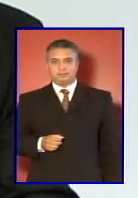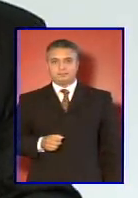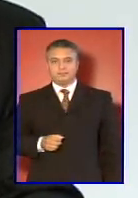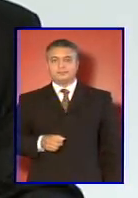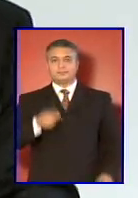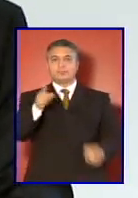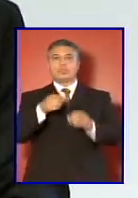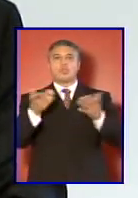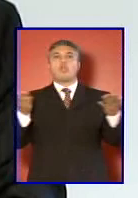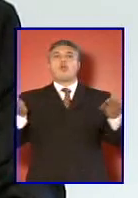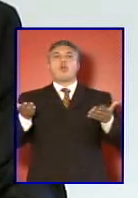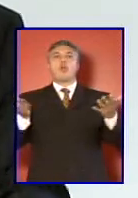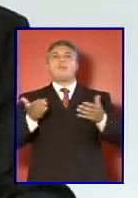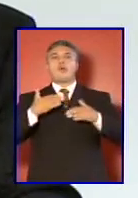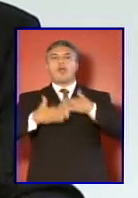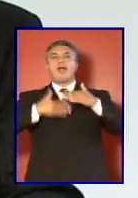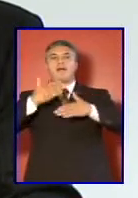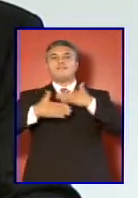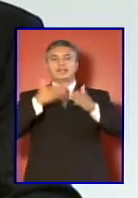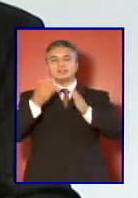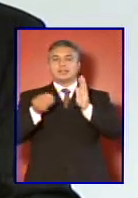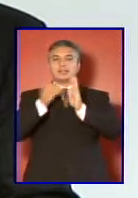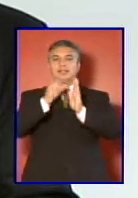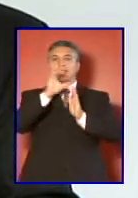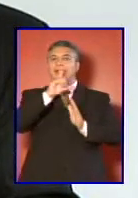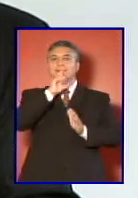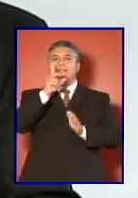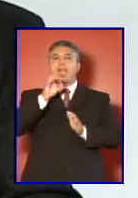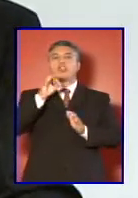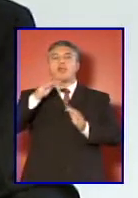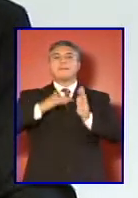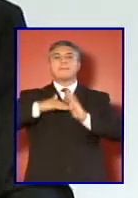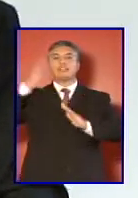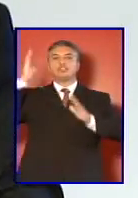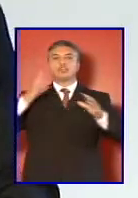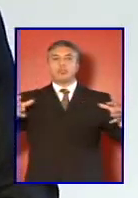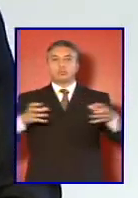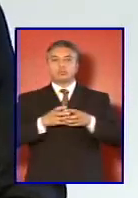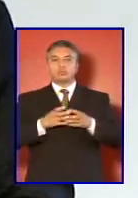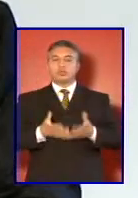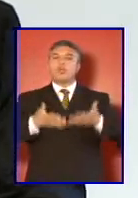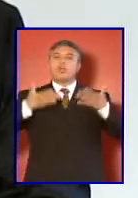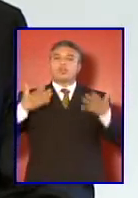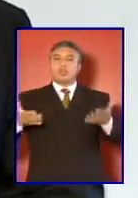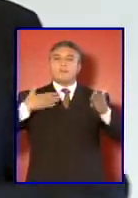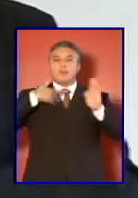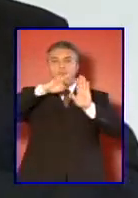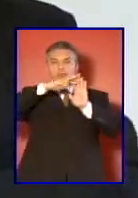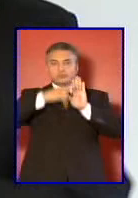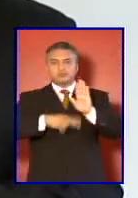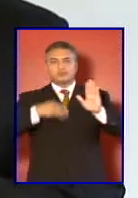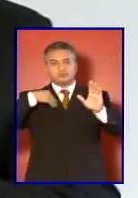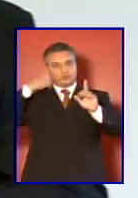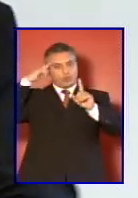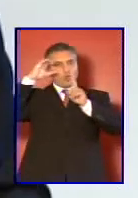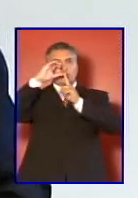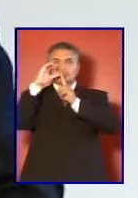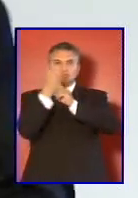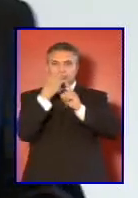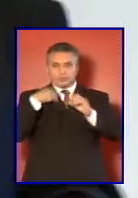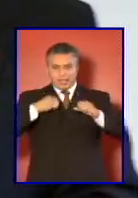¿Cómo avanza la implementación del Estado Mayor Conjunto? ¿Cómo modificaremos nuestra cultura organizacional